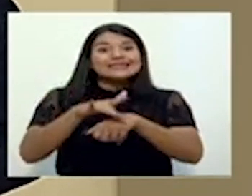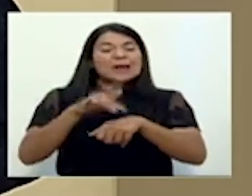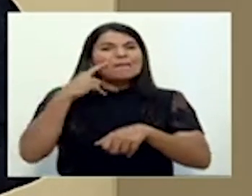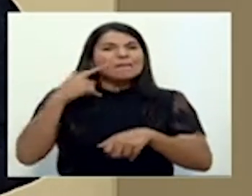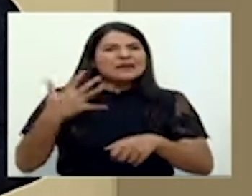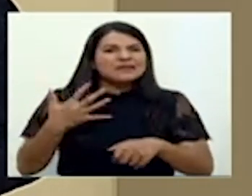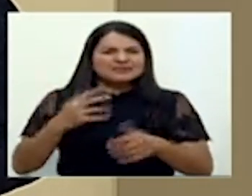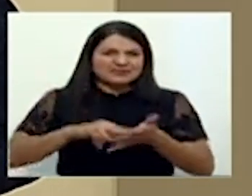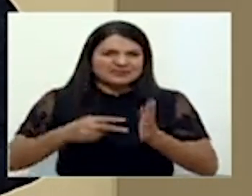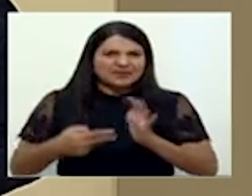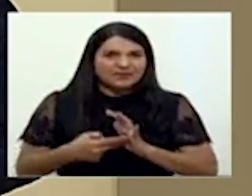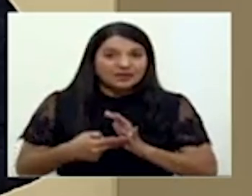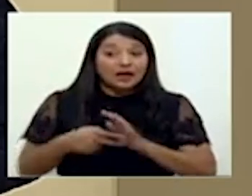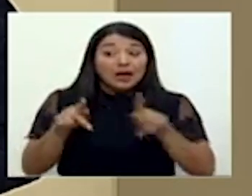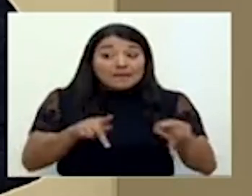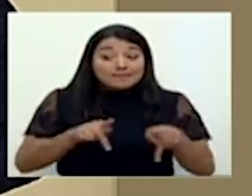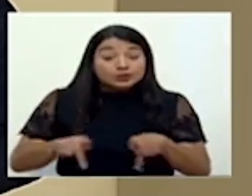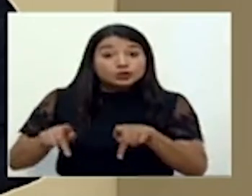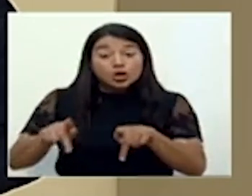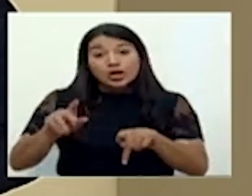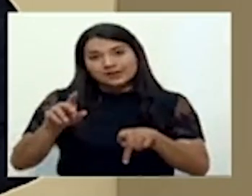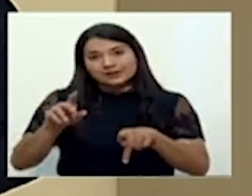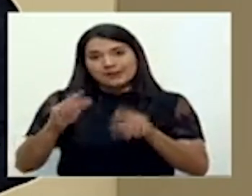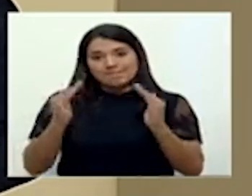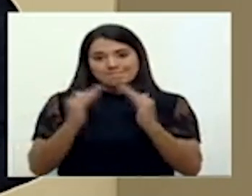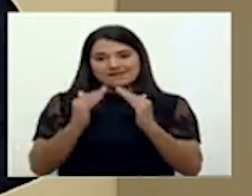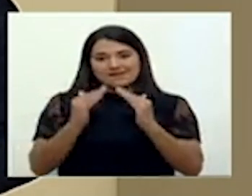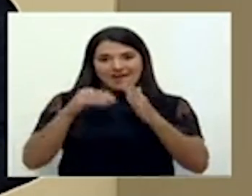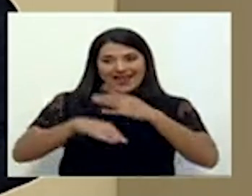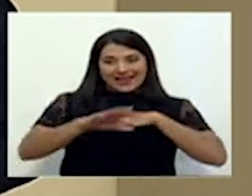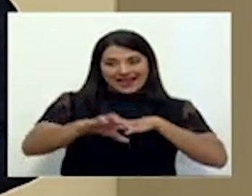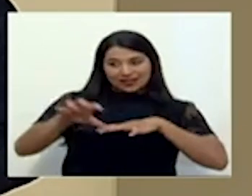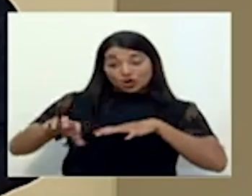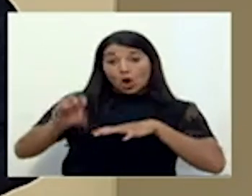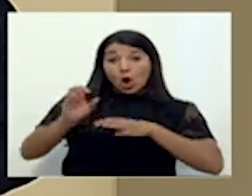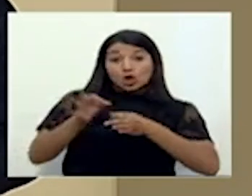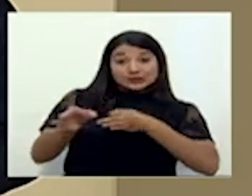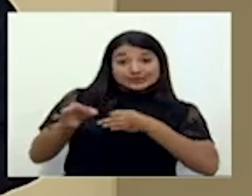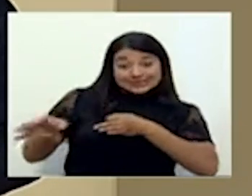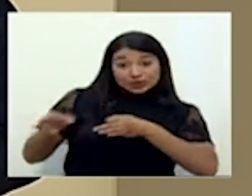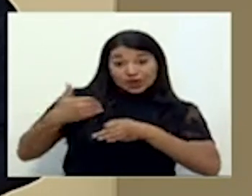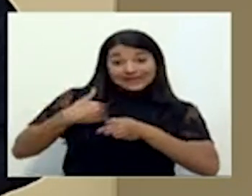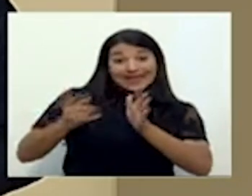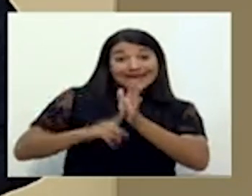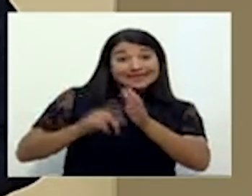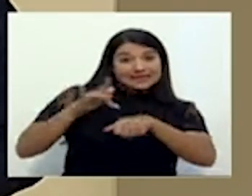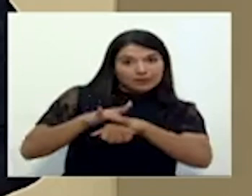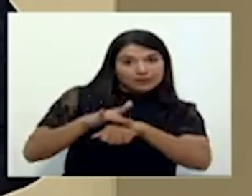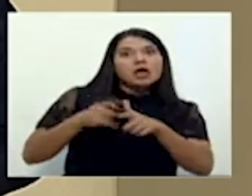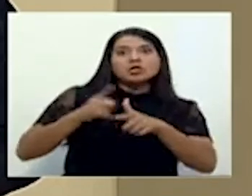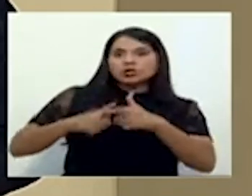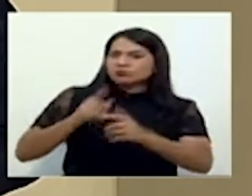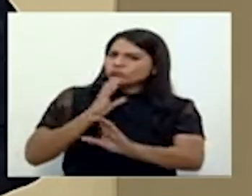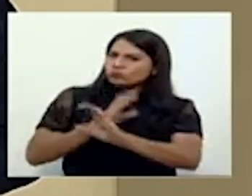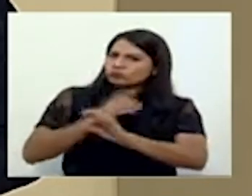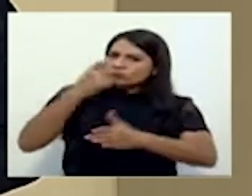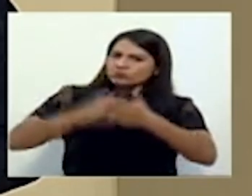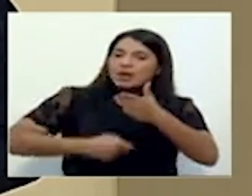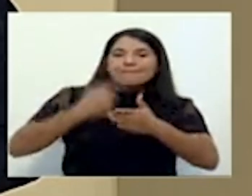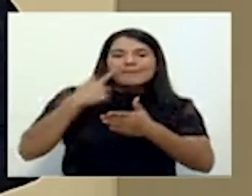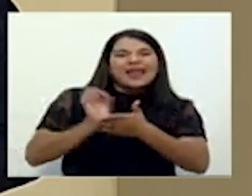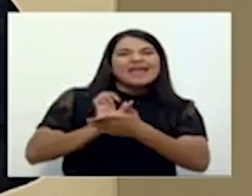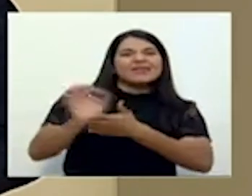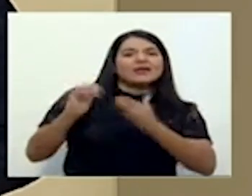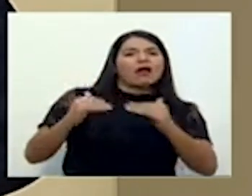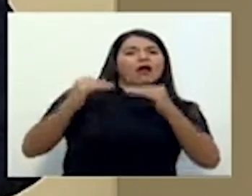pilas los cantones que están en esas alertas tempranas, porque si no se ponen las pilas es probable que lleguen, pues, a progresar a un estado de alerta mayor.